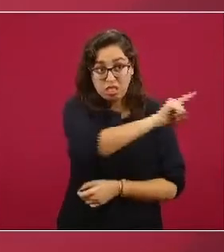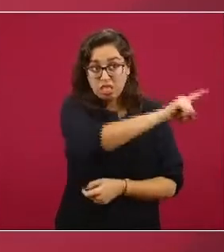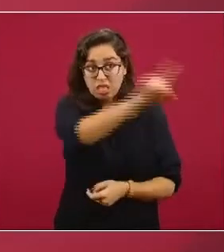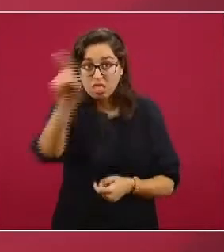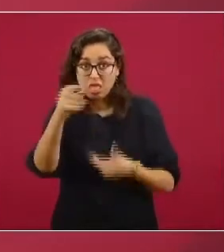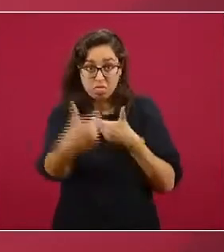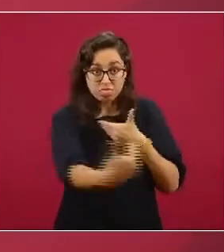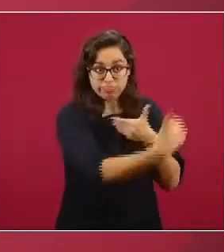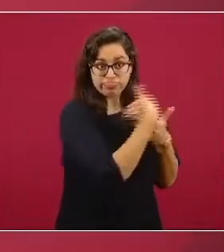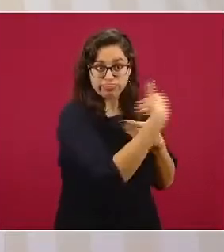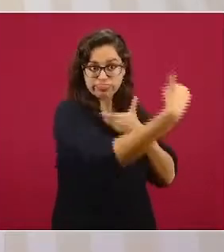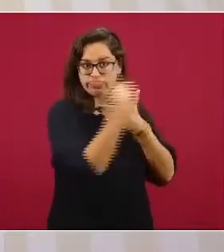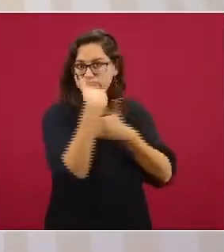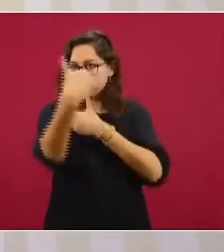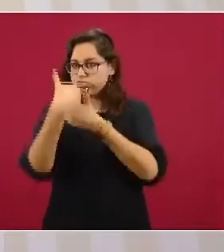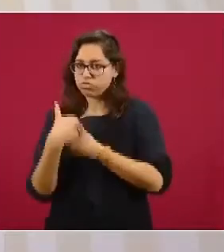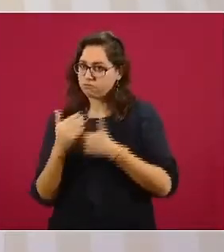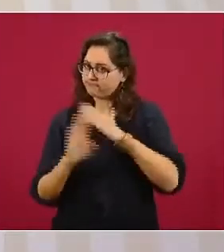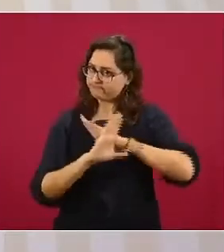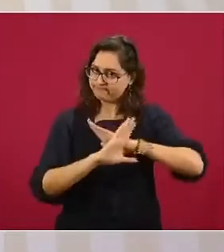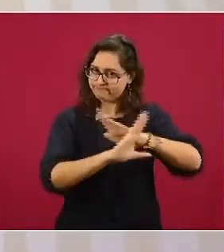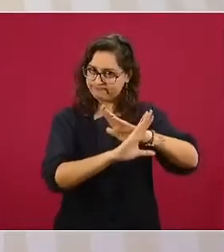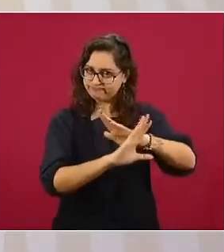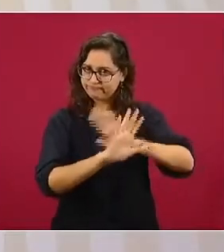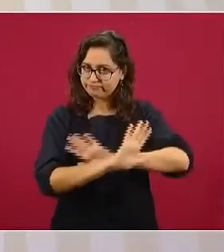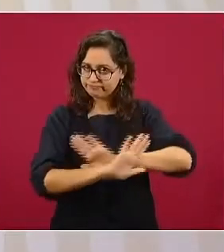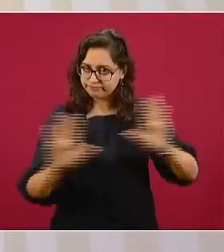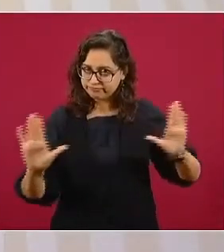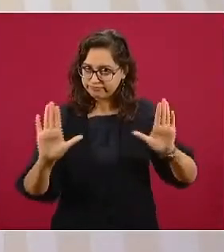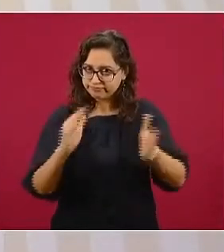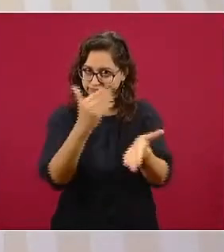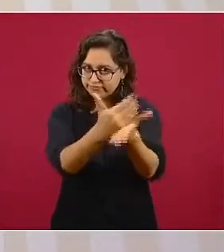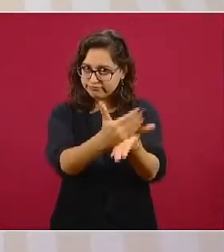México es un país independiente, libre, soberano.